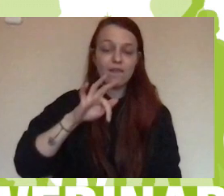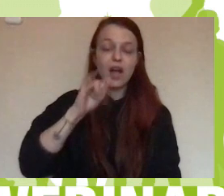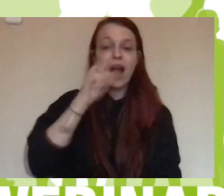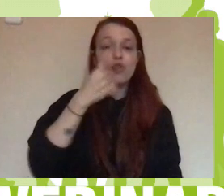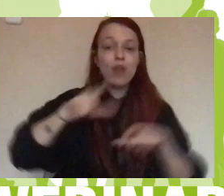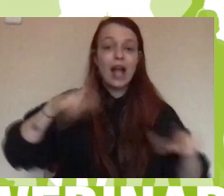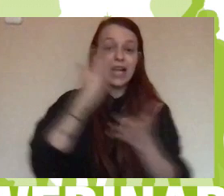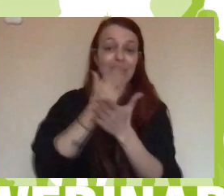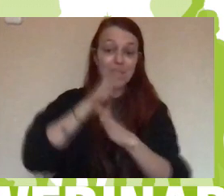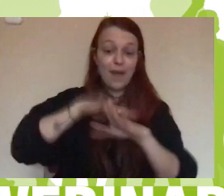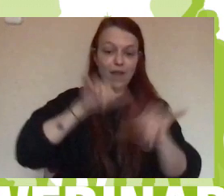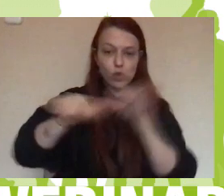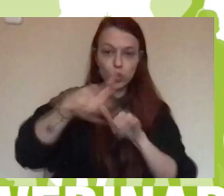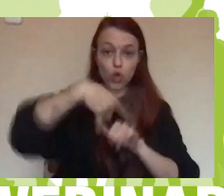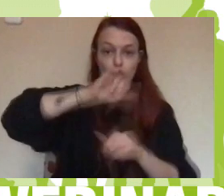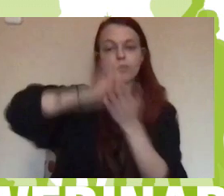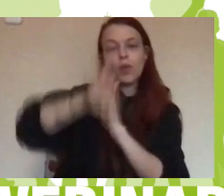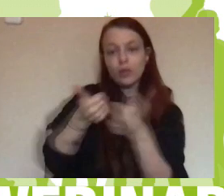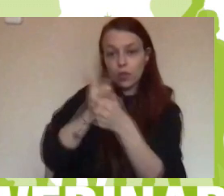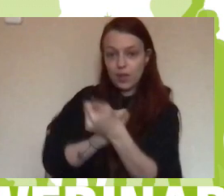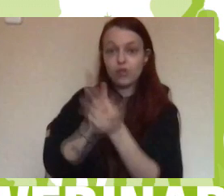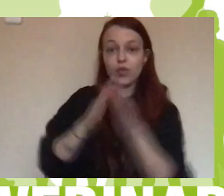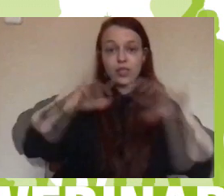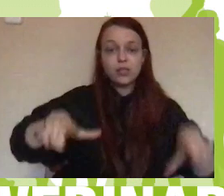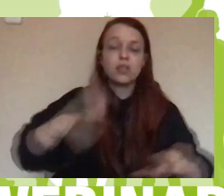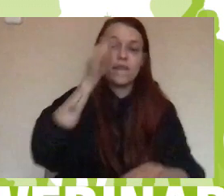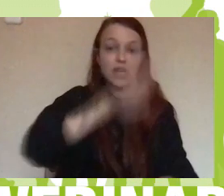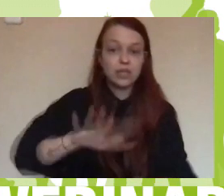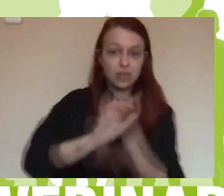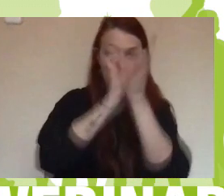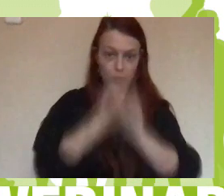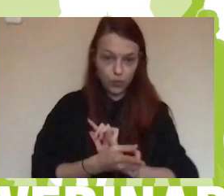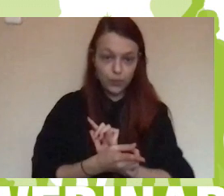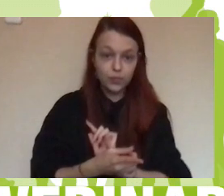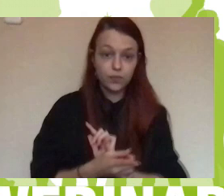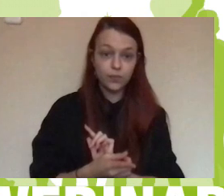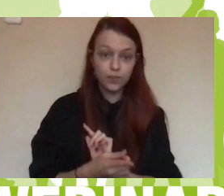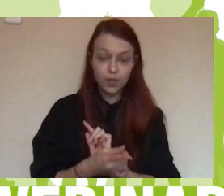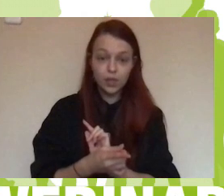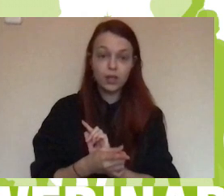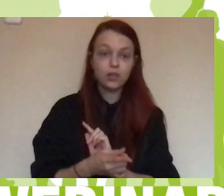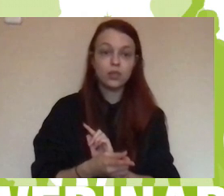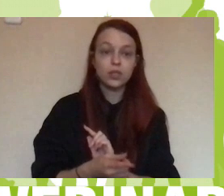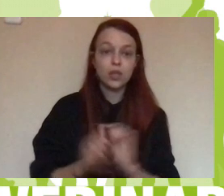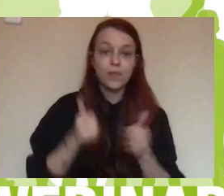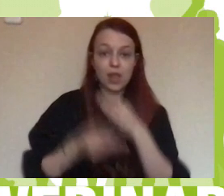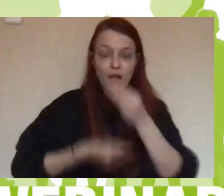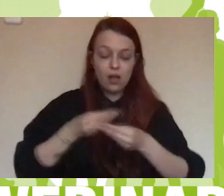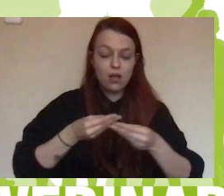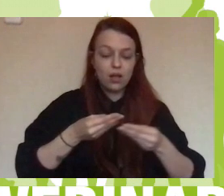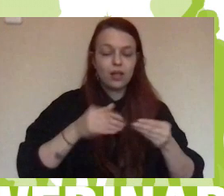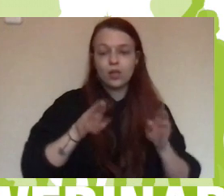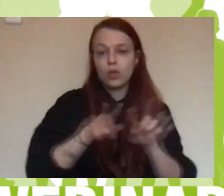cambiamos nuestros espacios, el espacio del aula de infantil, que fue el primer curso, convirtiéndolo en rincones tecnológicos. Y